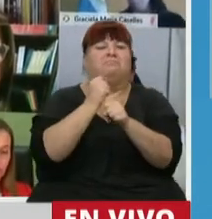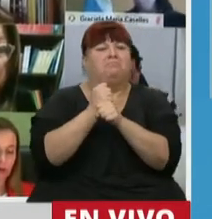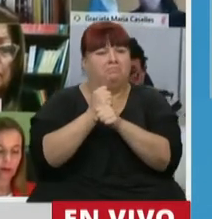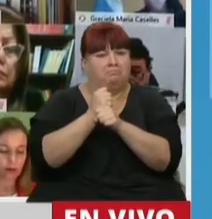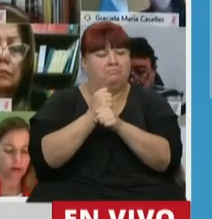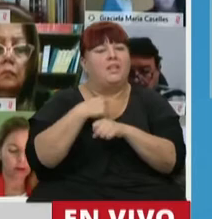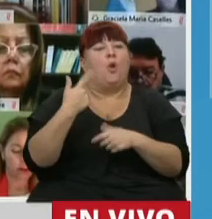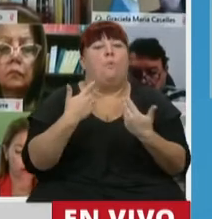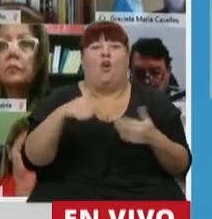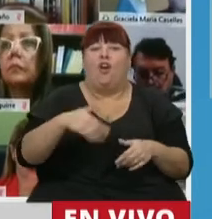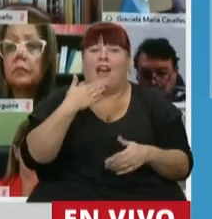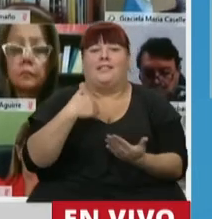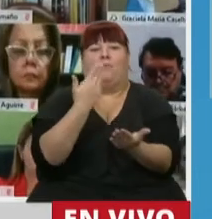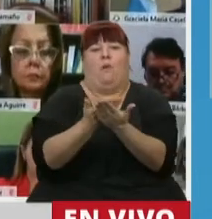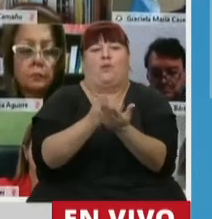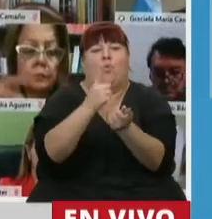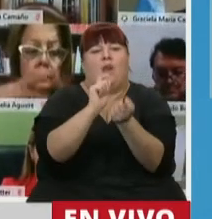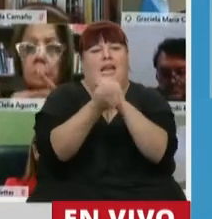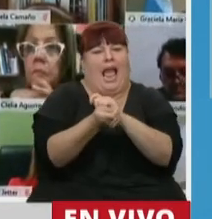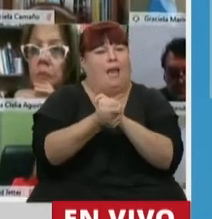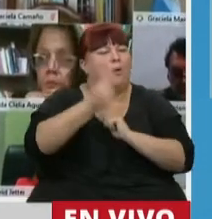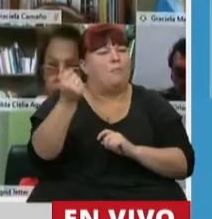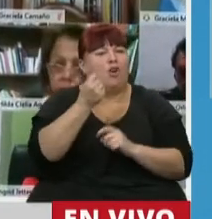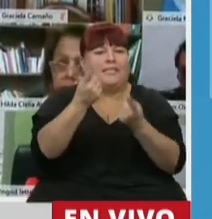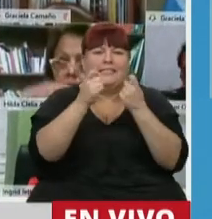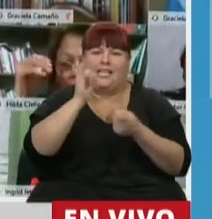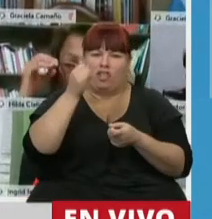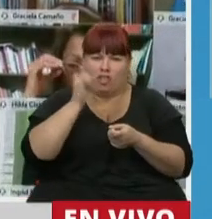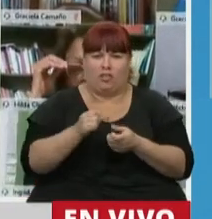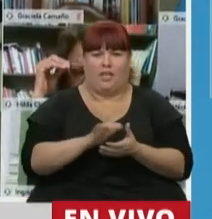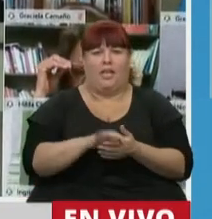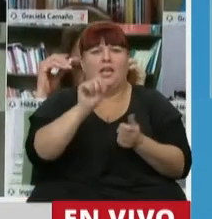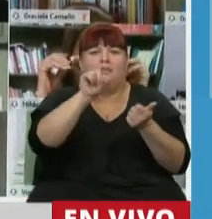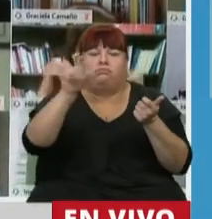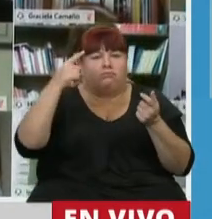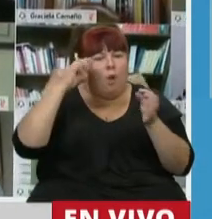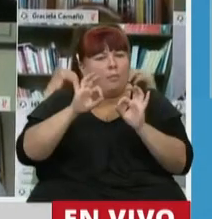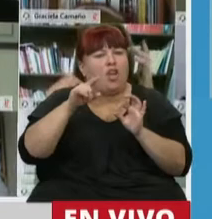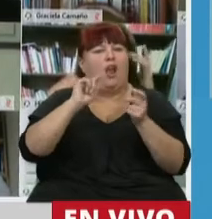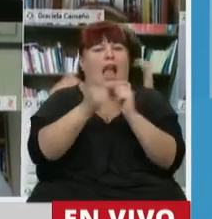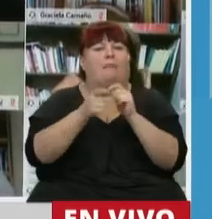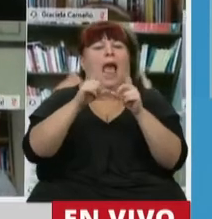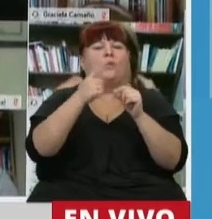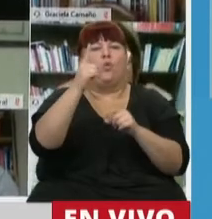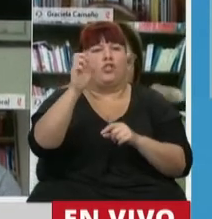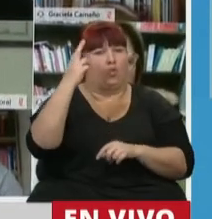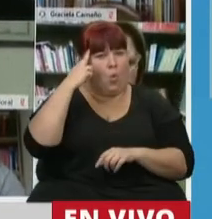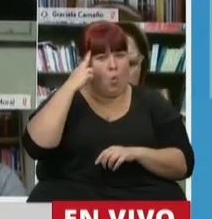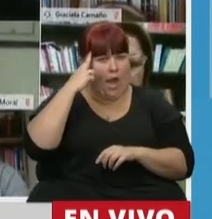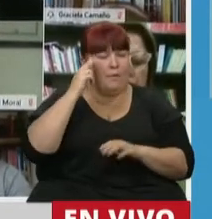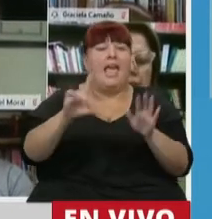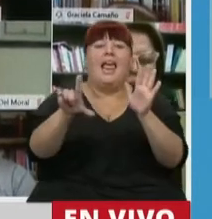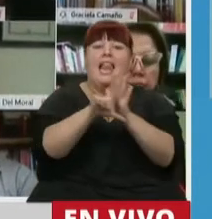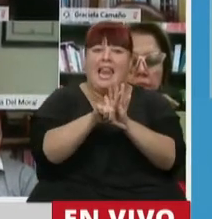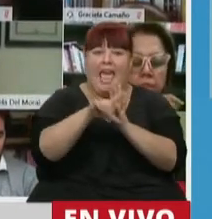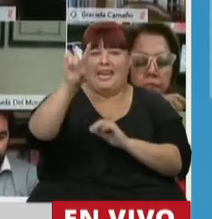lo que nos permite hoy proponer una modificación necesaria, criteriosa y transformadora del artículo 109 de